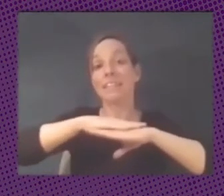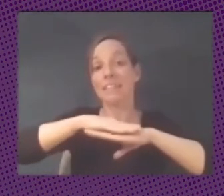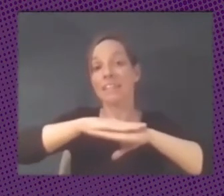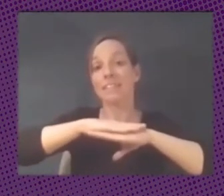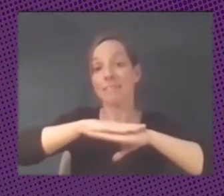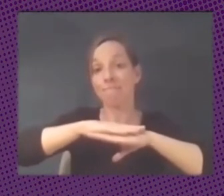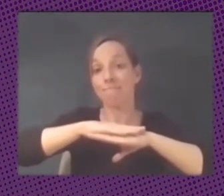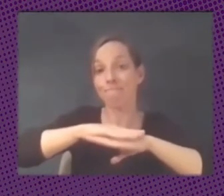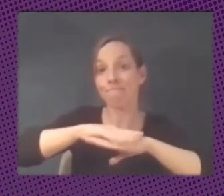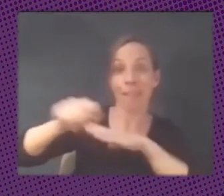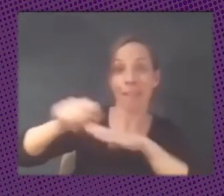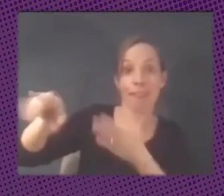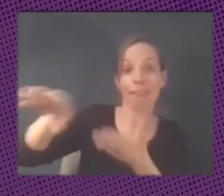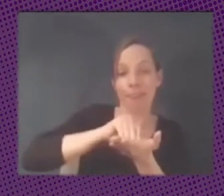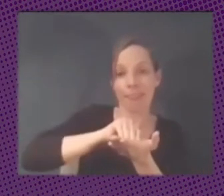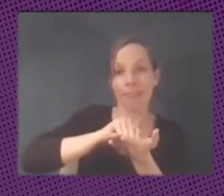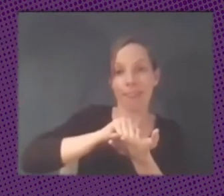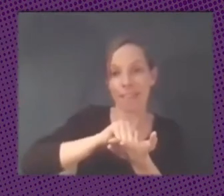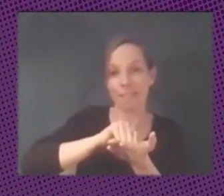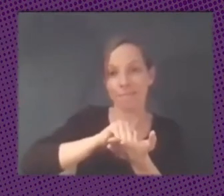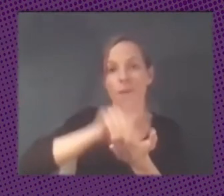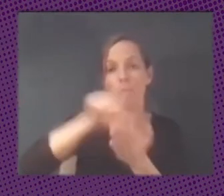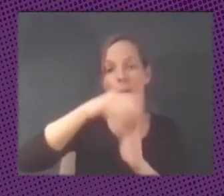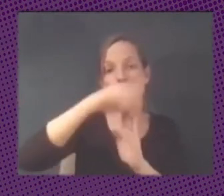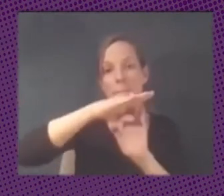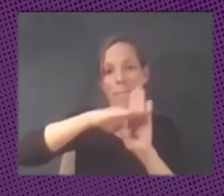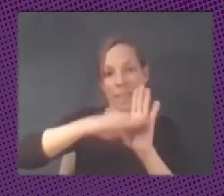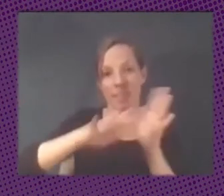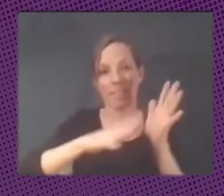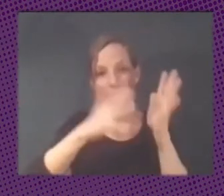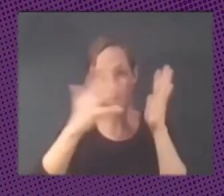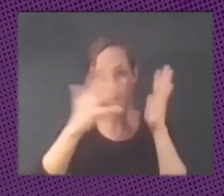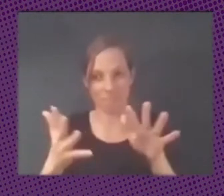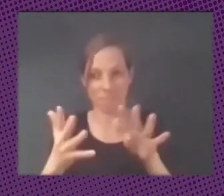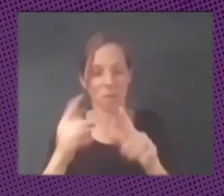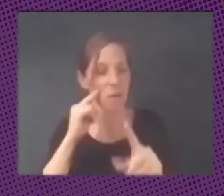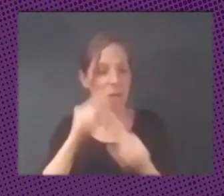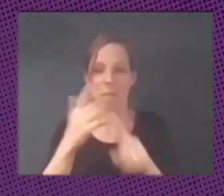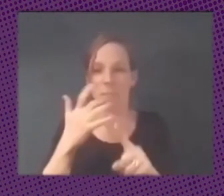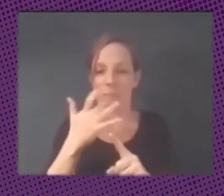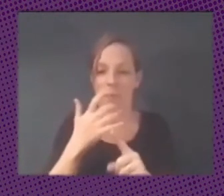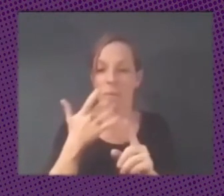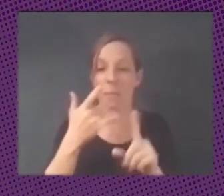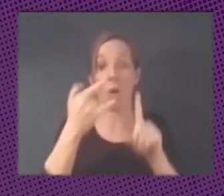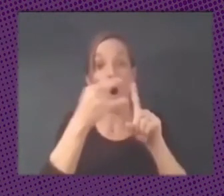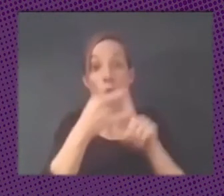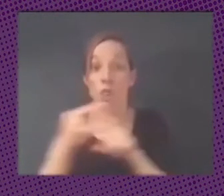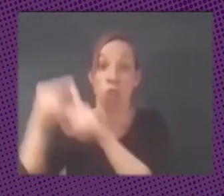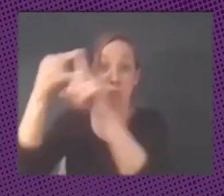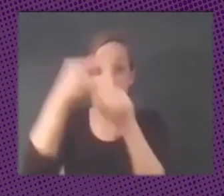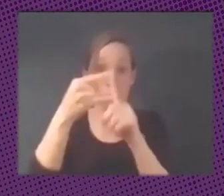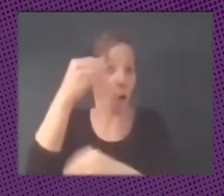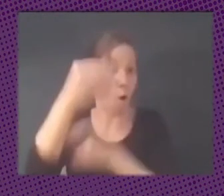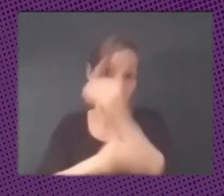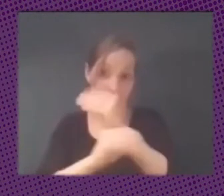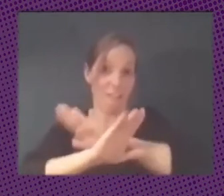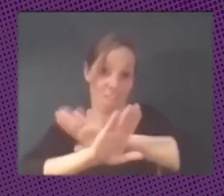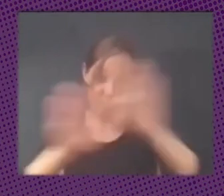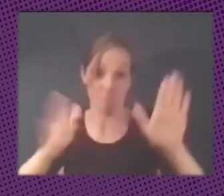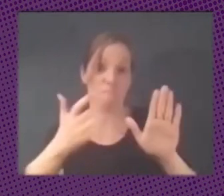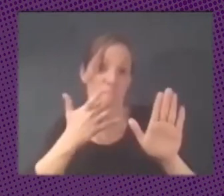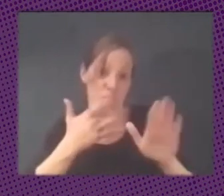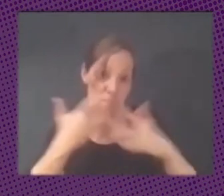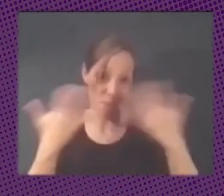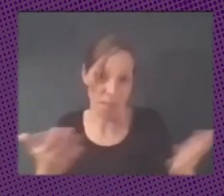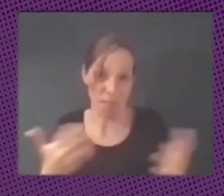y inmediatamente tomen medidas como es por ejemplo que dejemos de usar Zoom para estas cosas entre otras medidas que